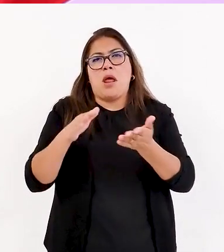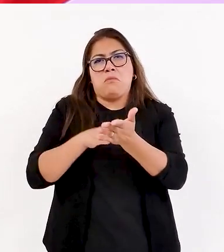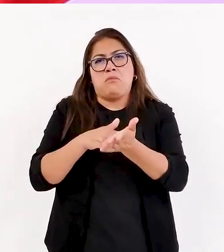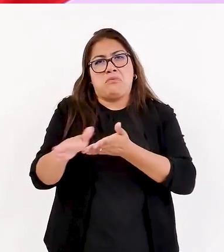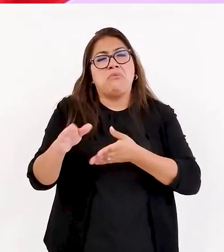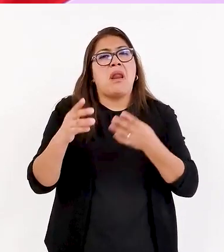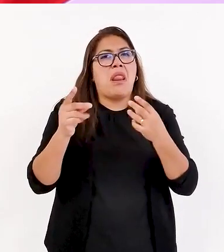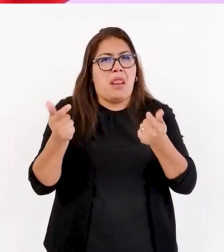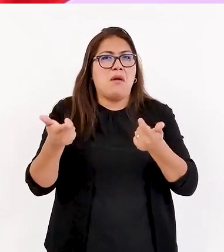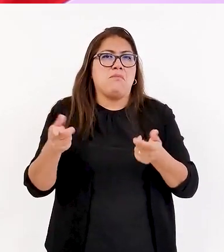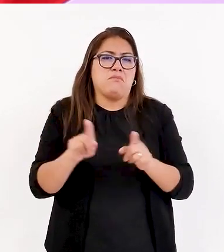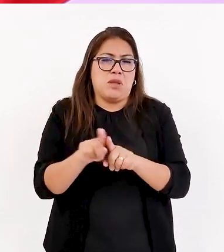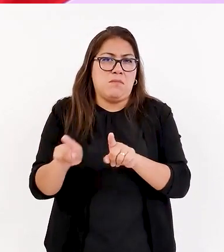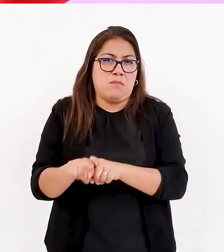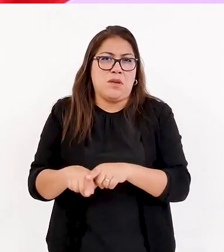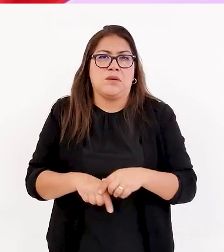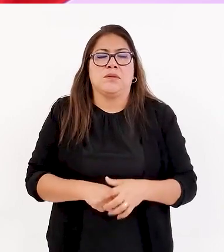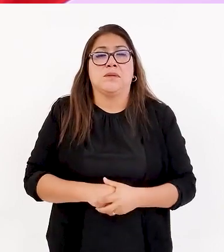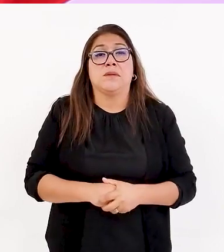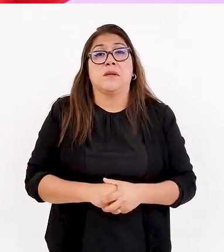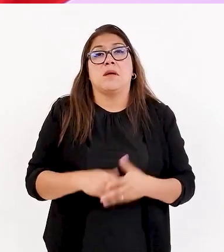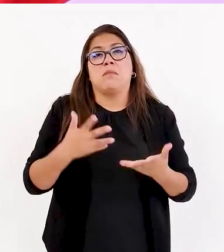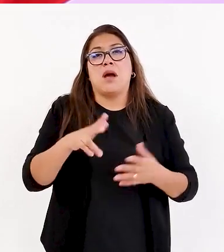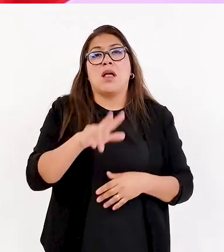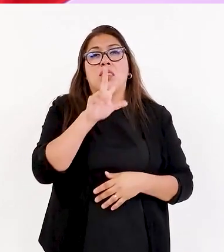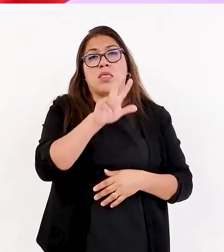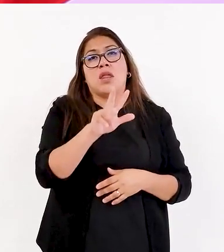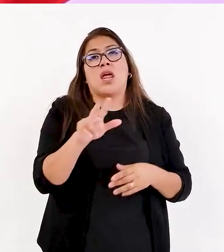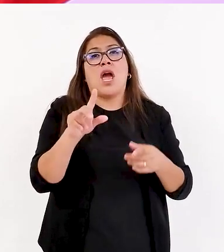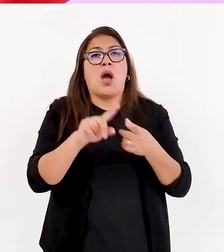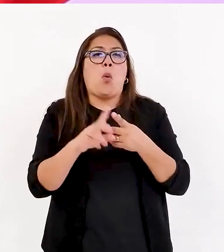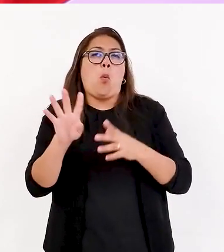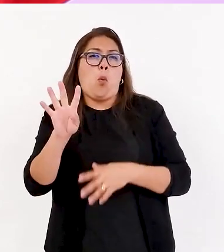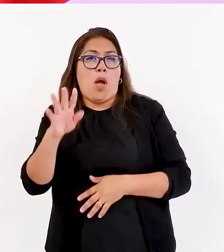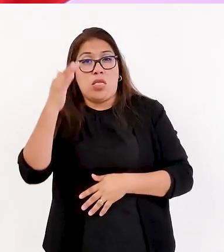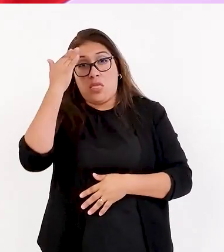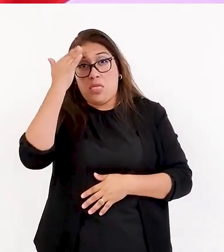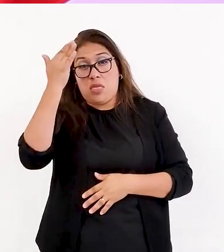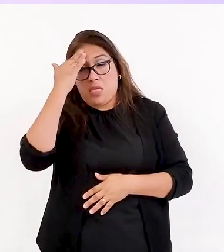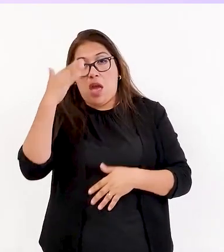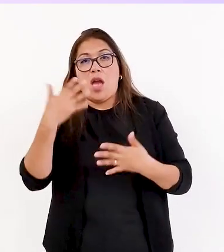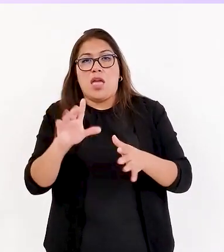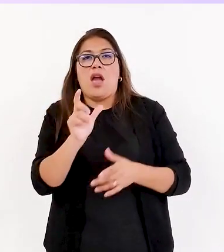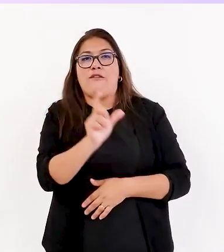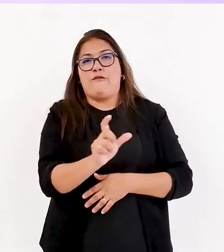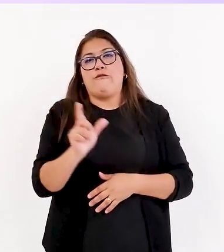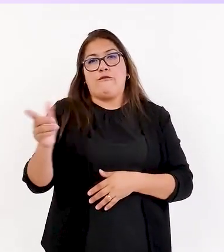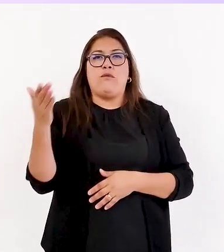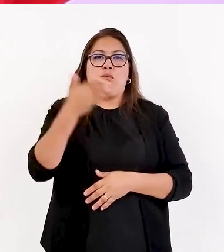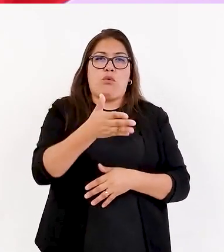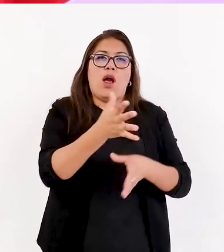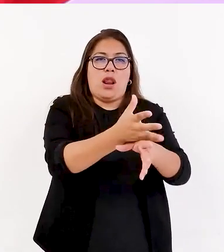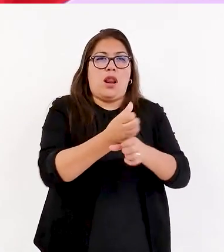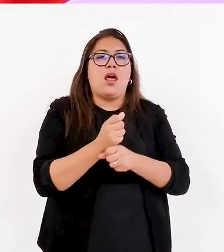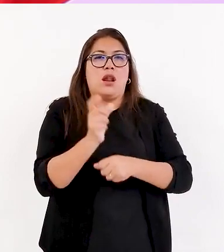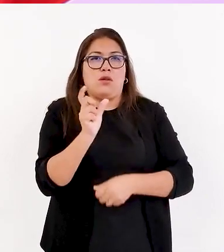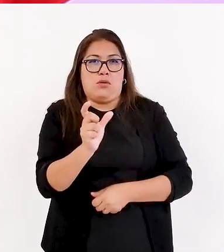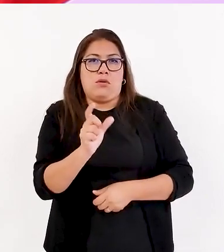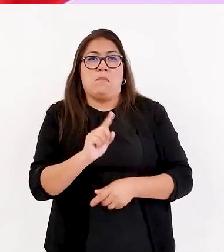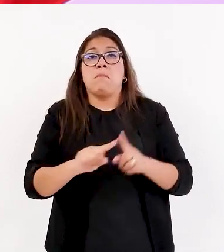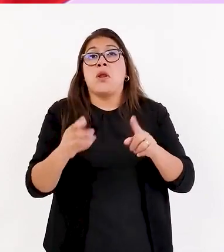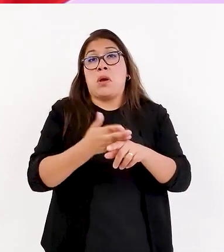Dentro de los plazos, digamos, de tres, cuatro días más, la tienen el carnet ya físico, impreso,